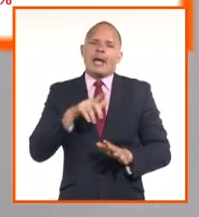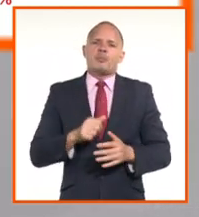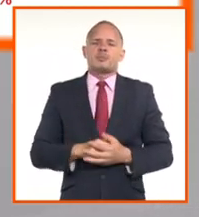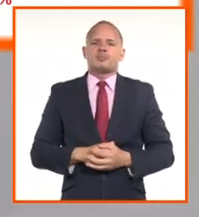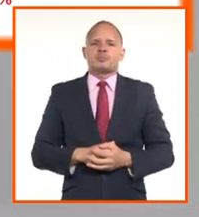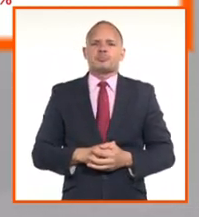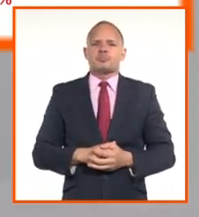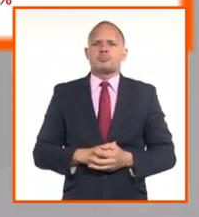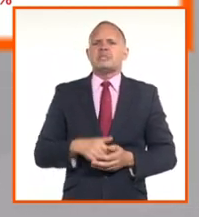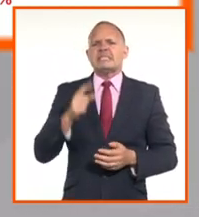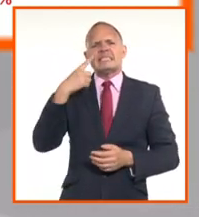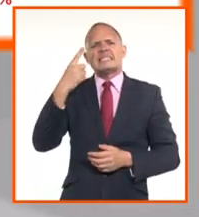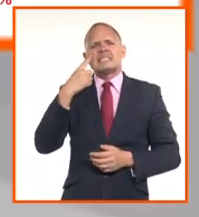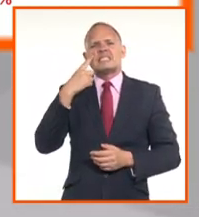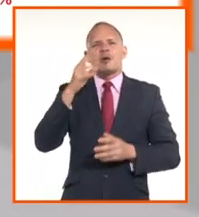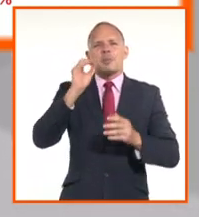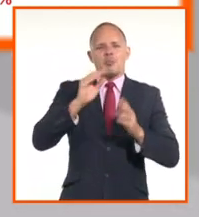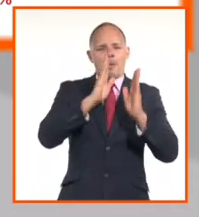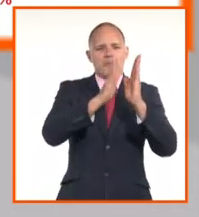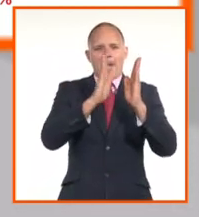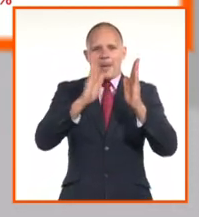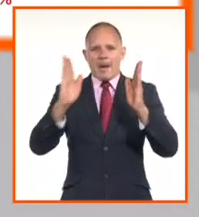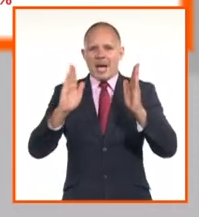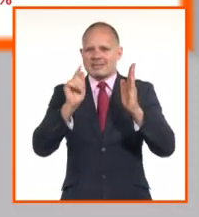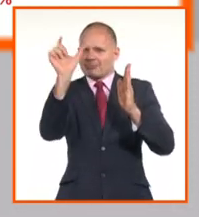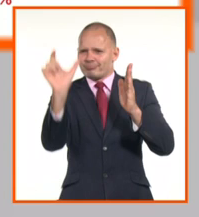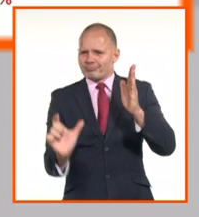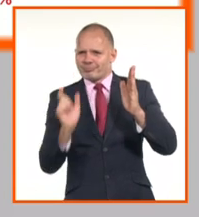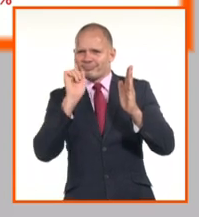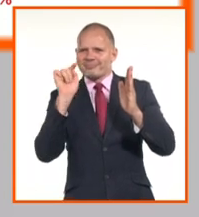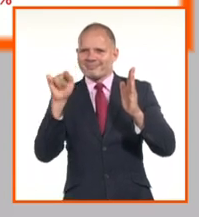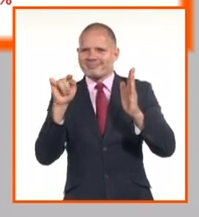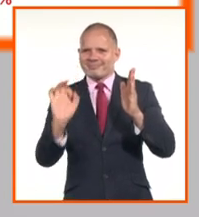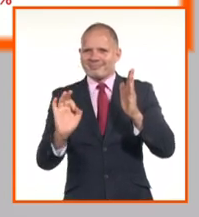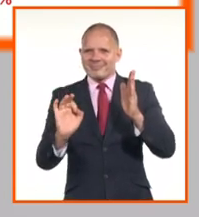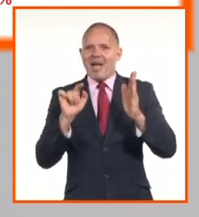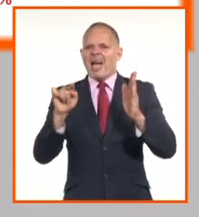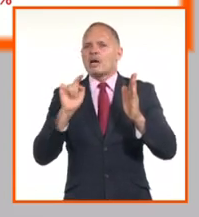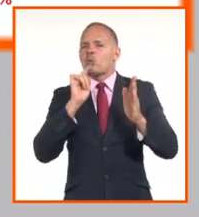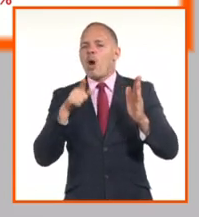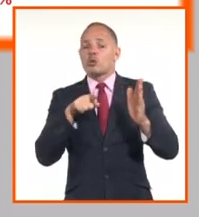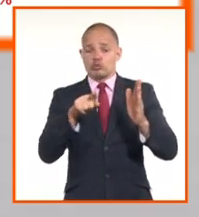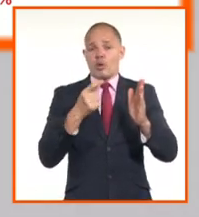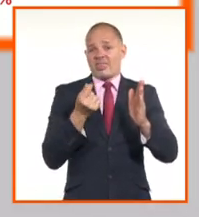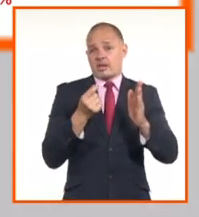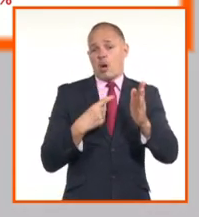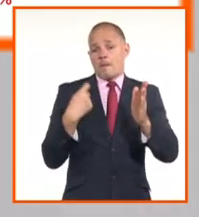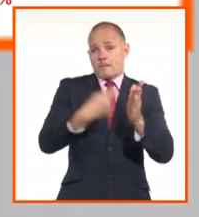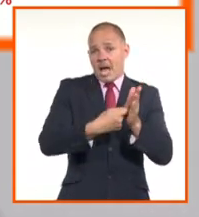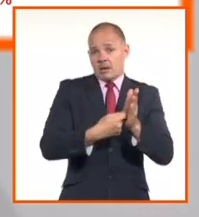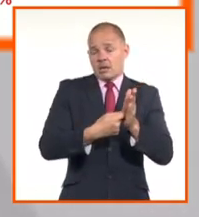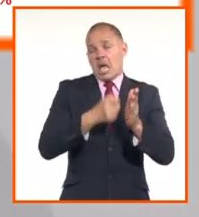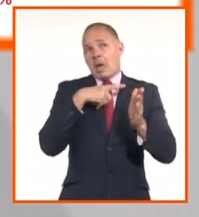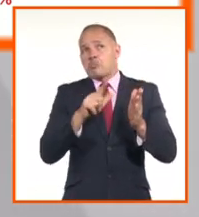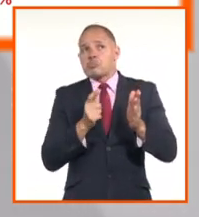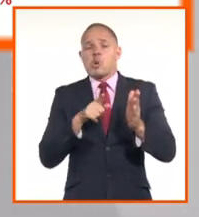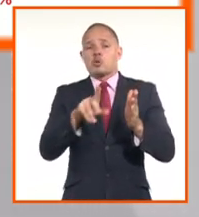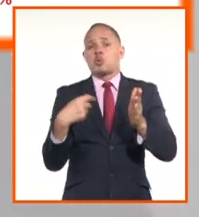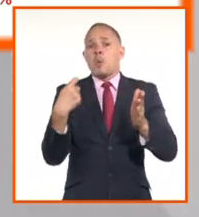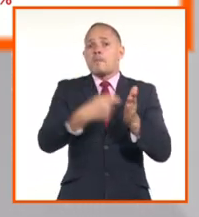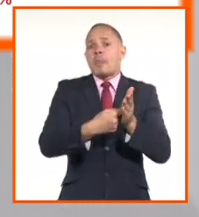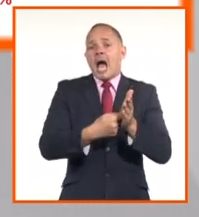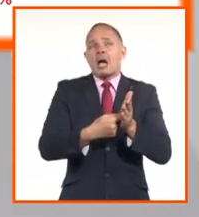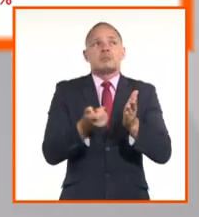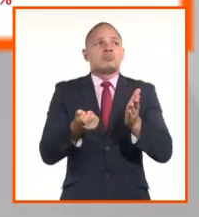93, así como pone el ejemplo. Ahora, esa es la tasa que Banco Central va a decir, esta es la tasa que yo como Banco Central